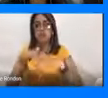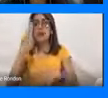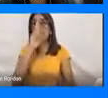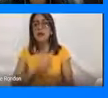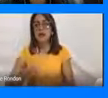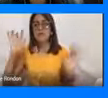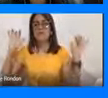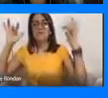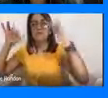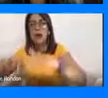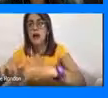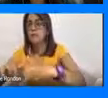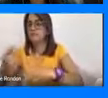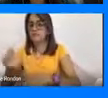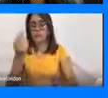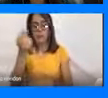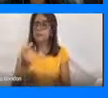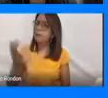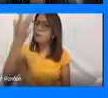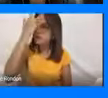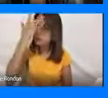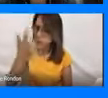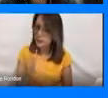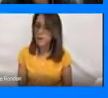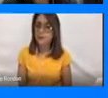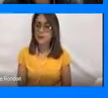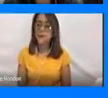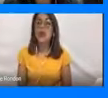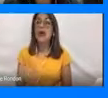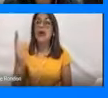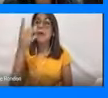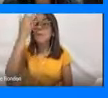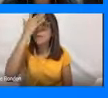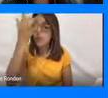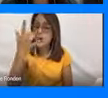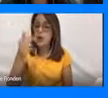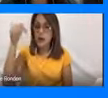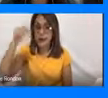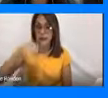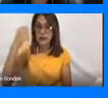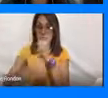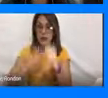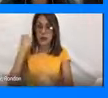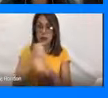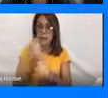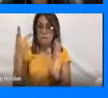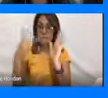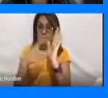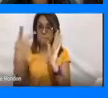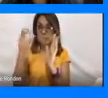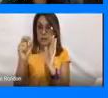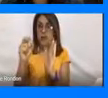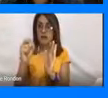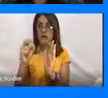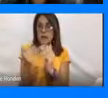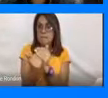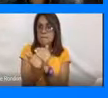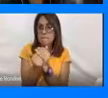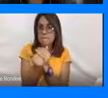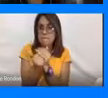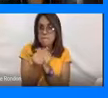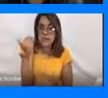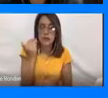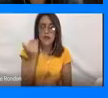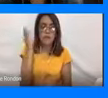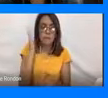¿Por qué? Porque para este año estábamos en proceso de